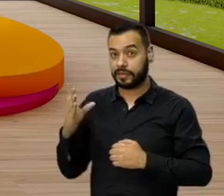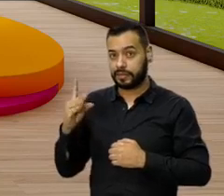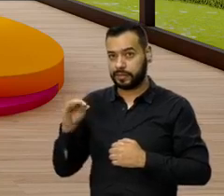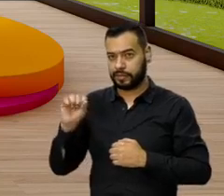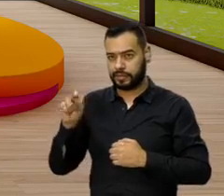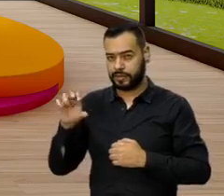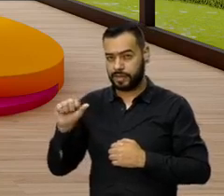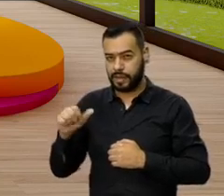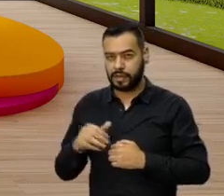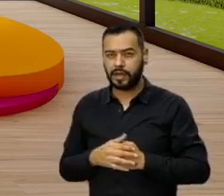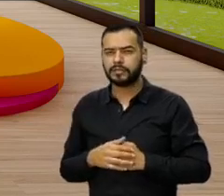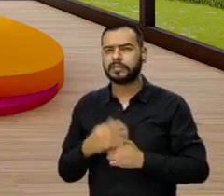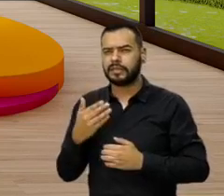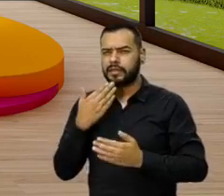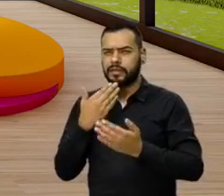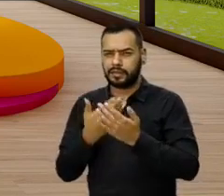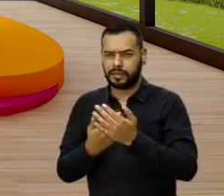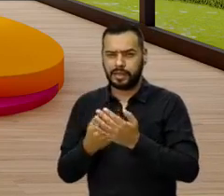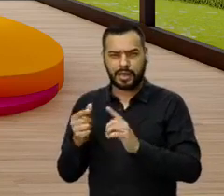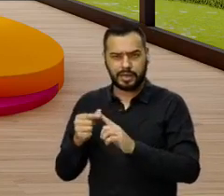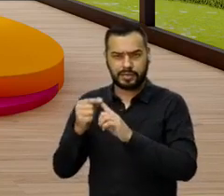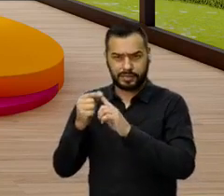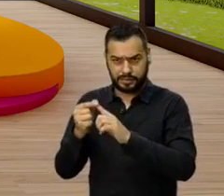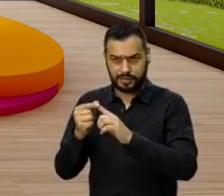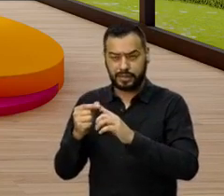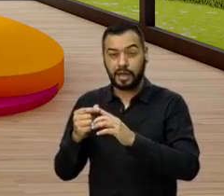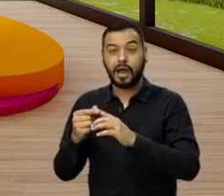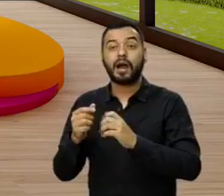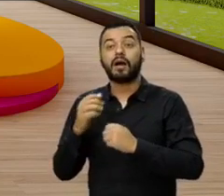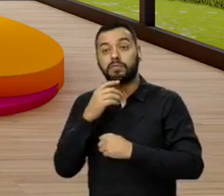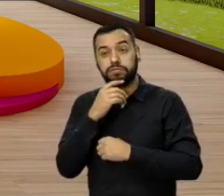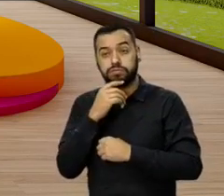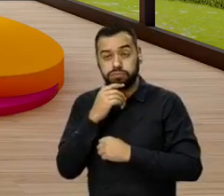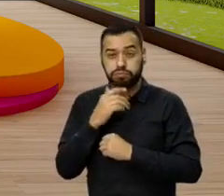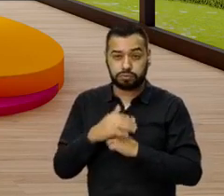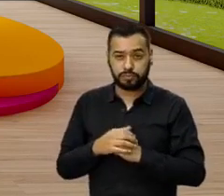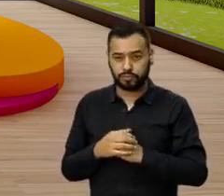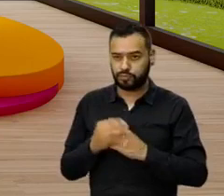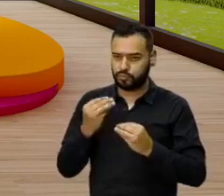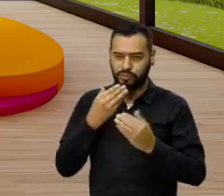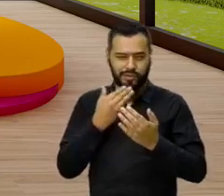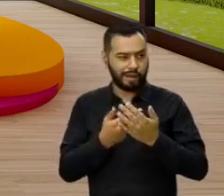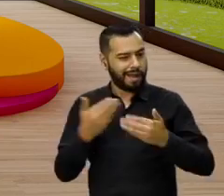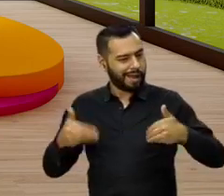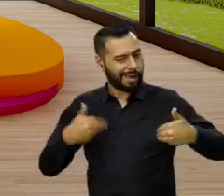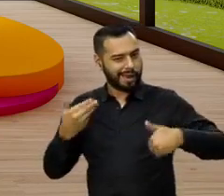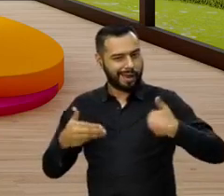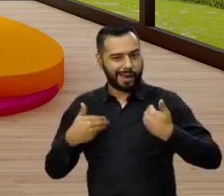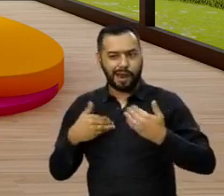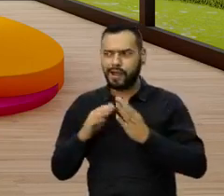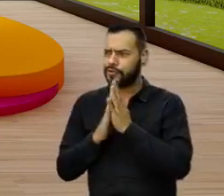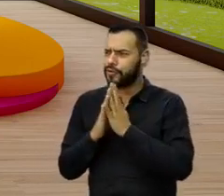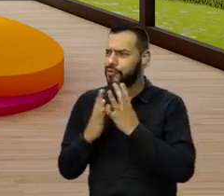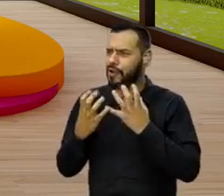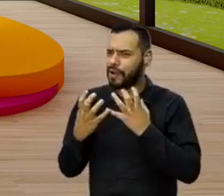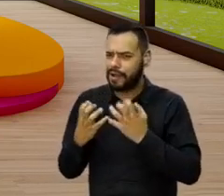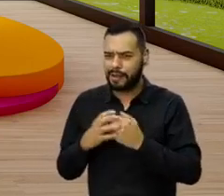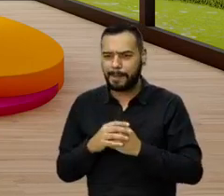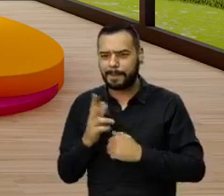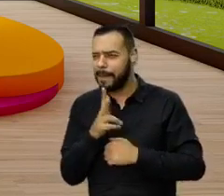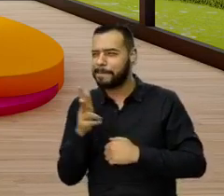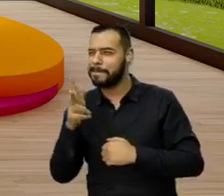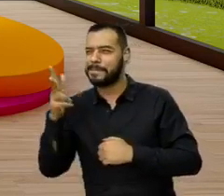acompañarnos, pasamos un momento especial, pasamos un momento chévere. Muchísimas gracias, Carolina. Nos divertimos, nos antojamos. Y